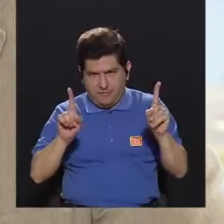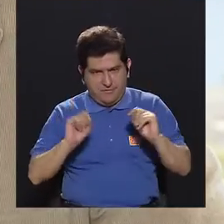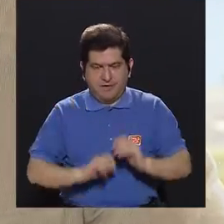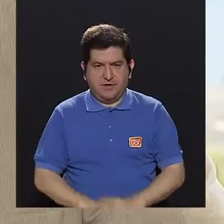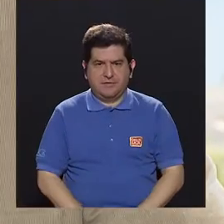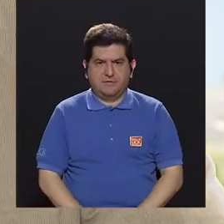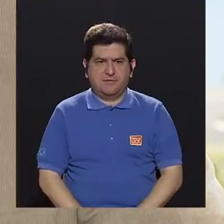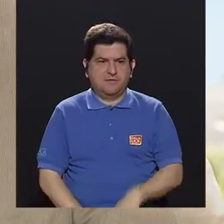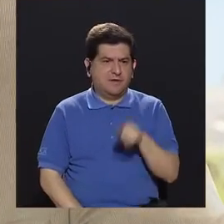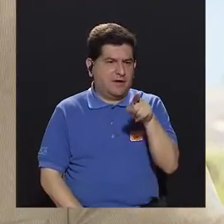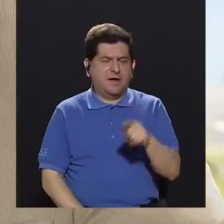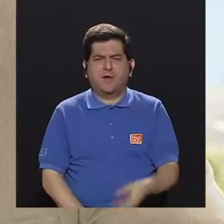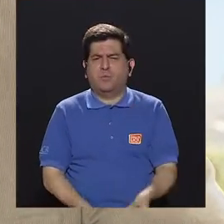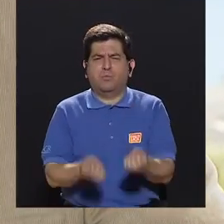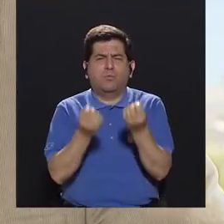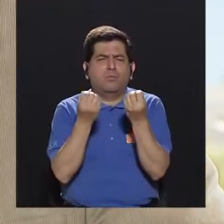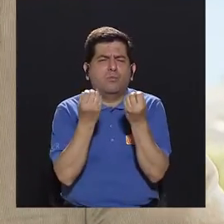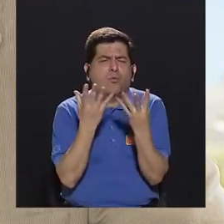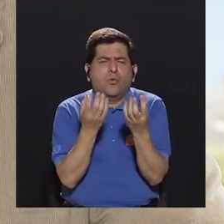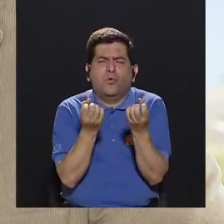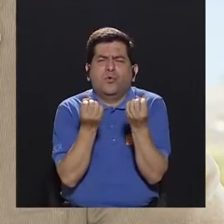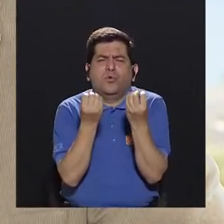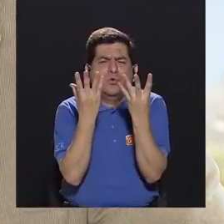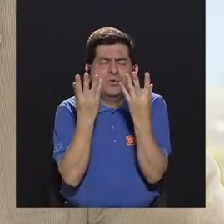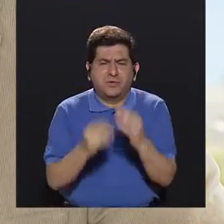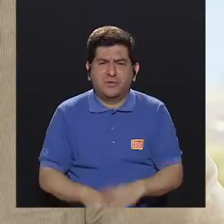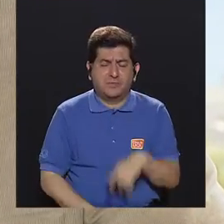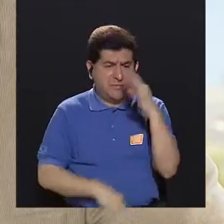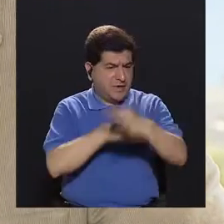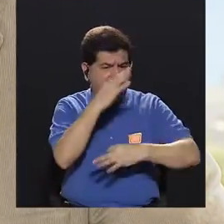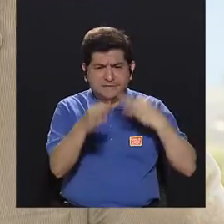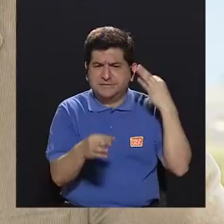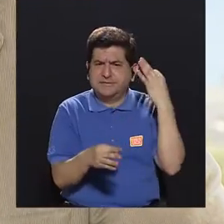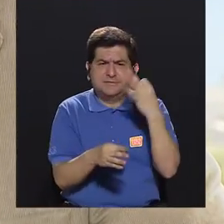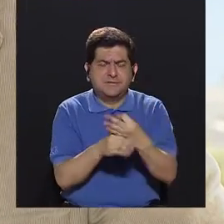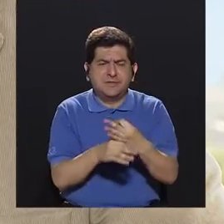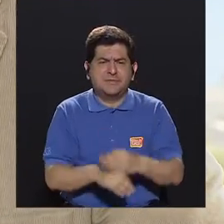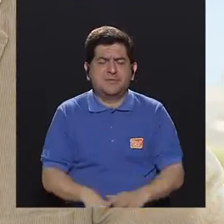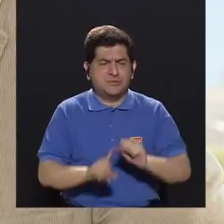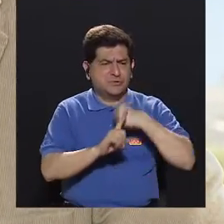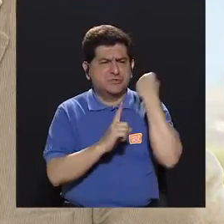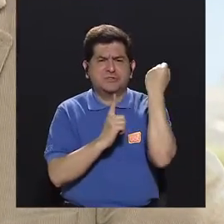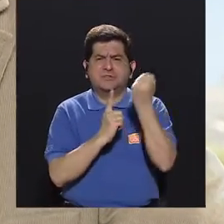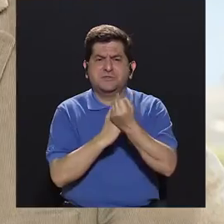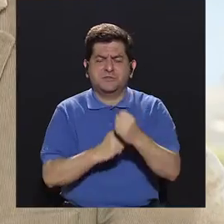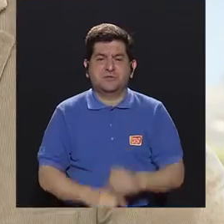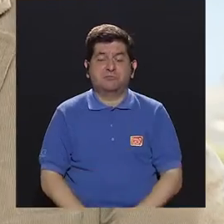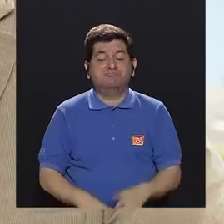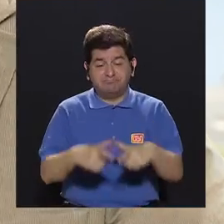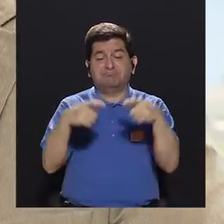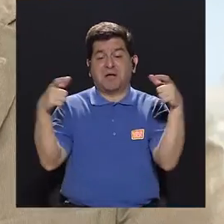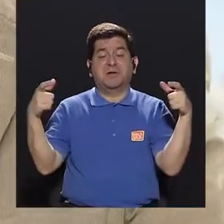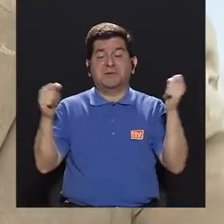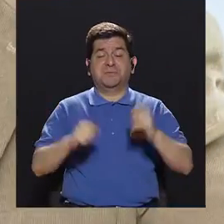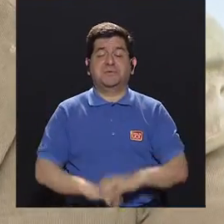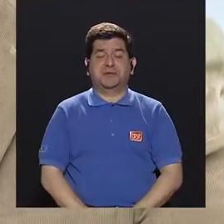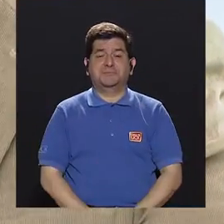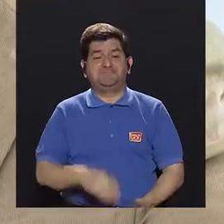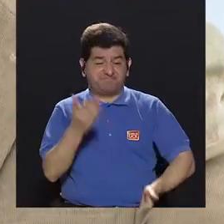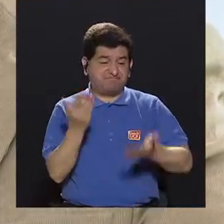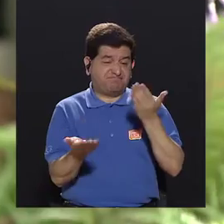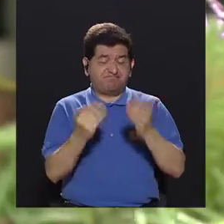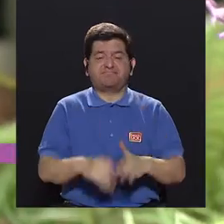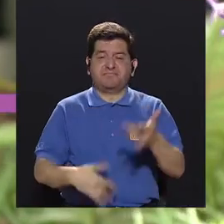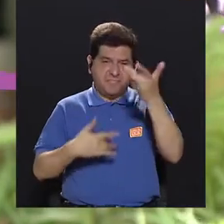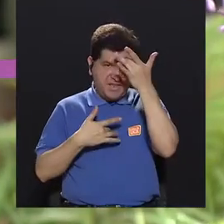parecida, está muy cargada de ese tipo de patrón. La mayoría, la mayoría podría